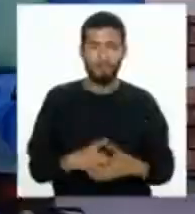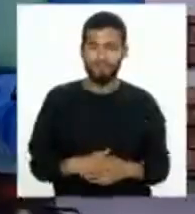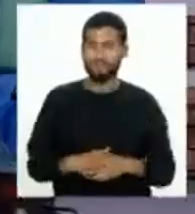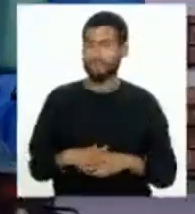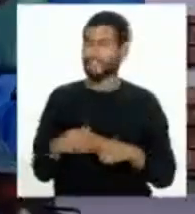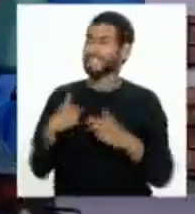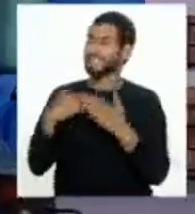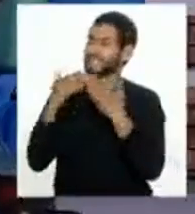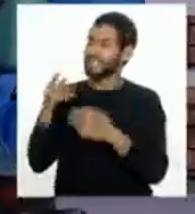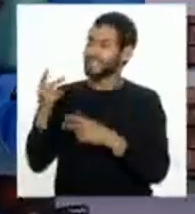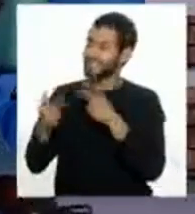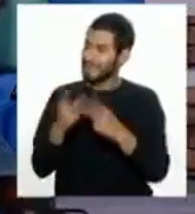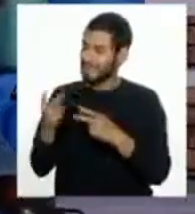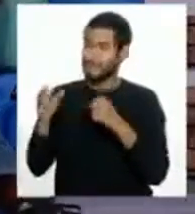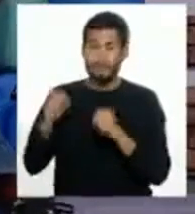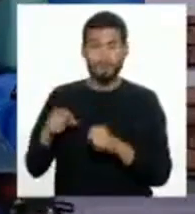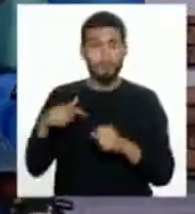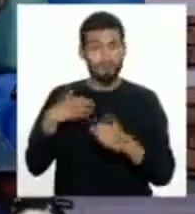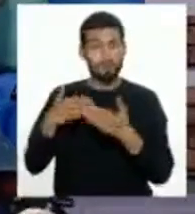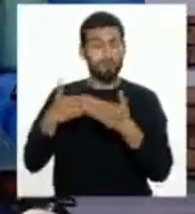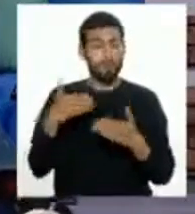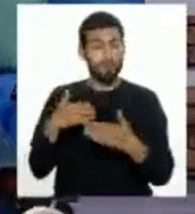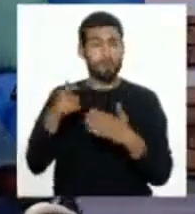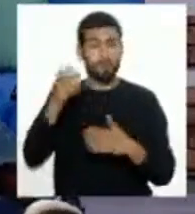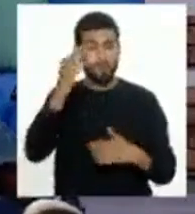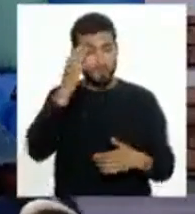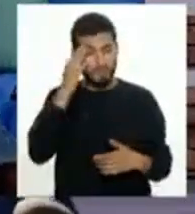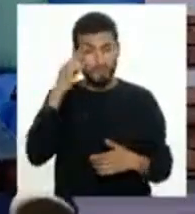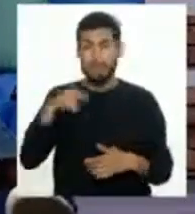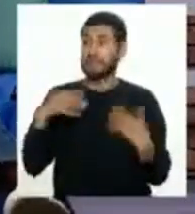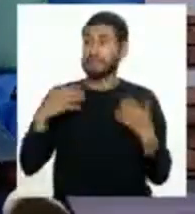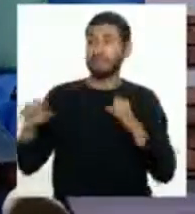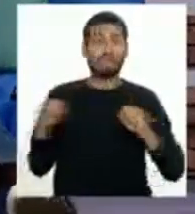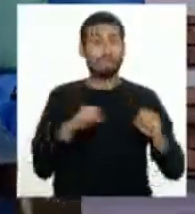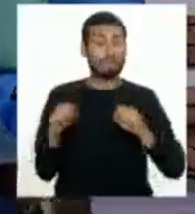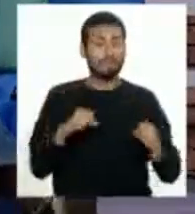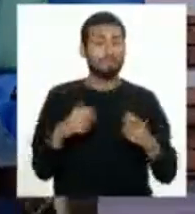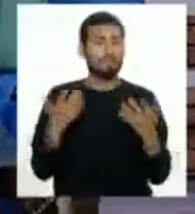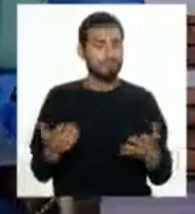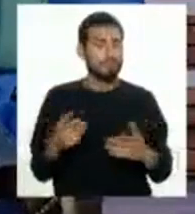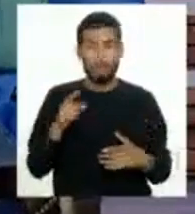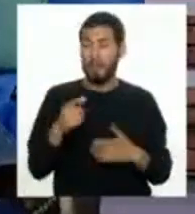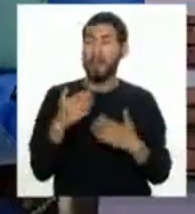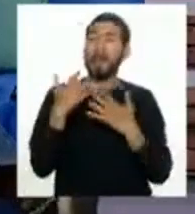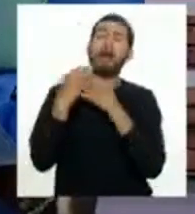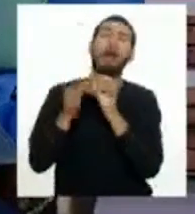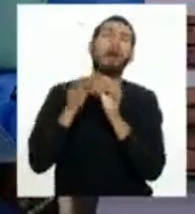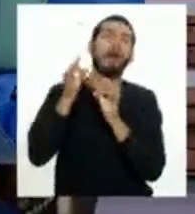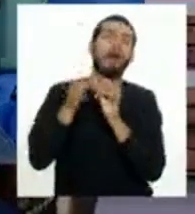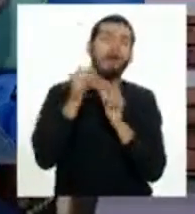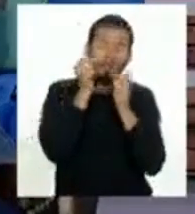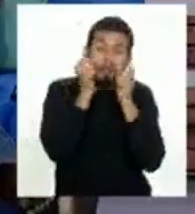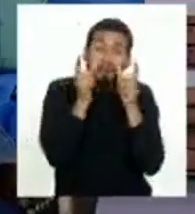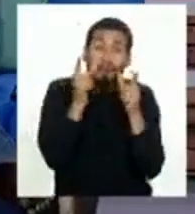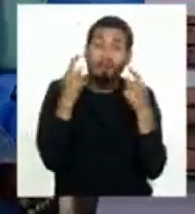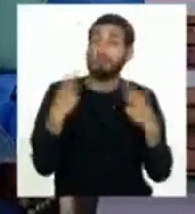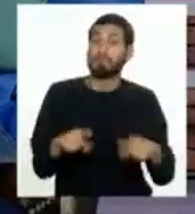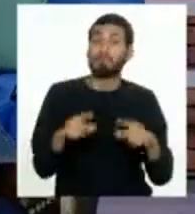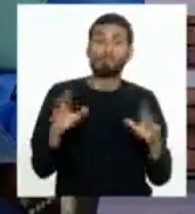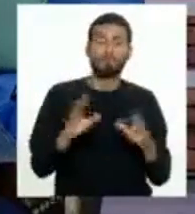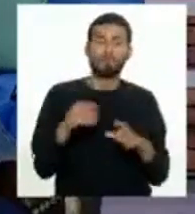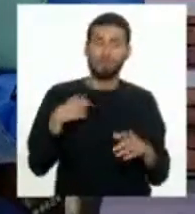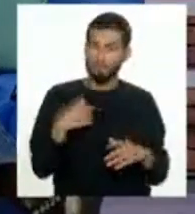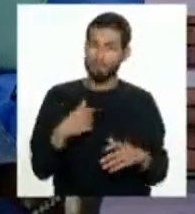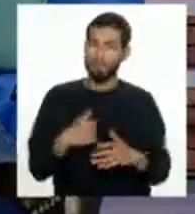gracias por tu visita. Hay que estar prevenidos. Ya sabemos que se viene un terremoto así que no esperemos que nos agarre en cualquier momento